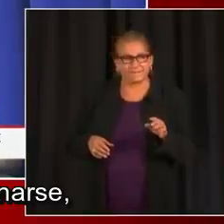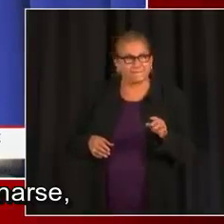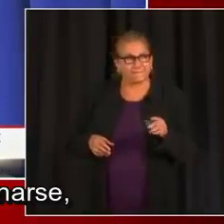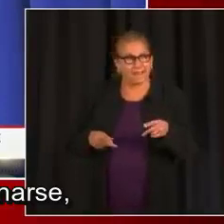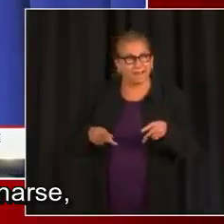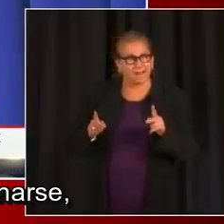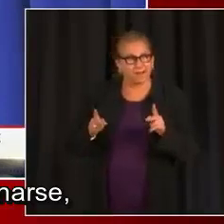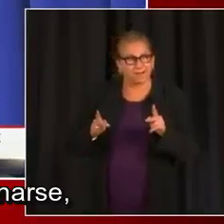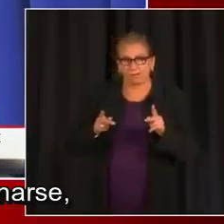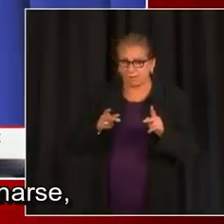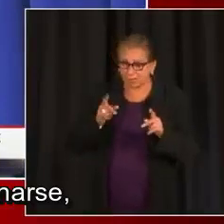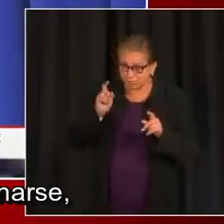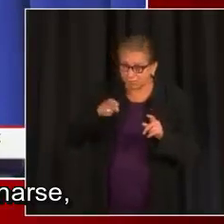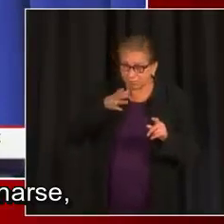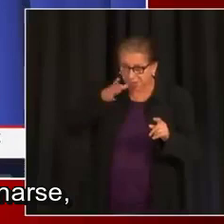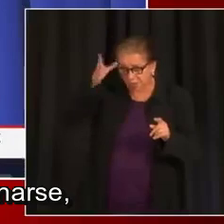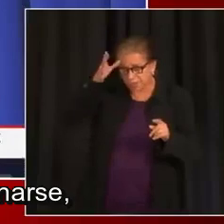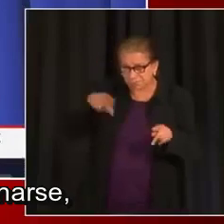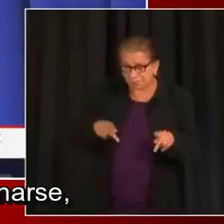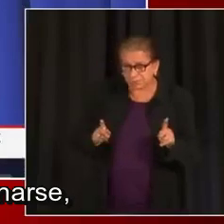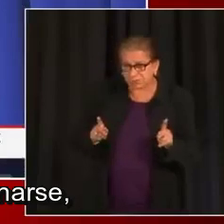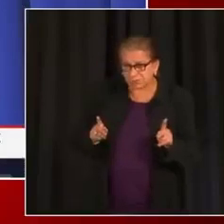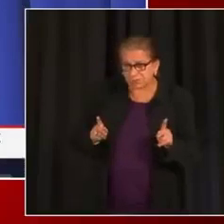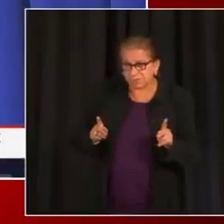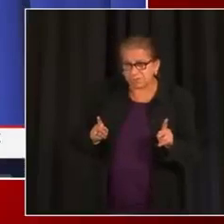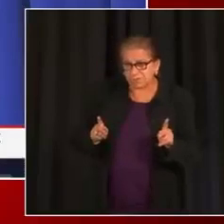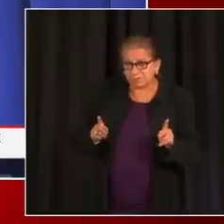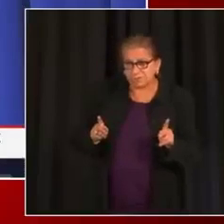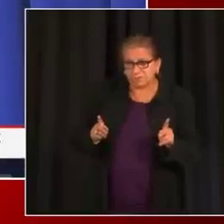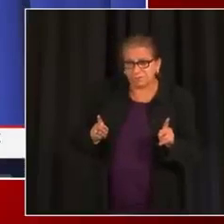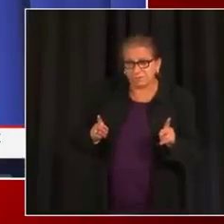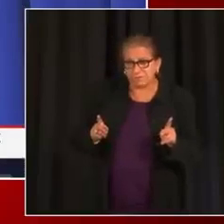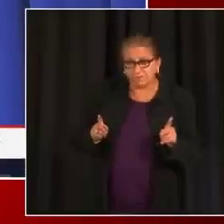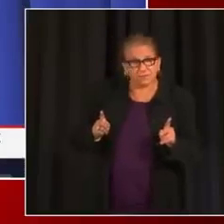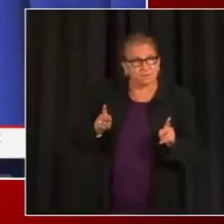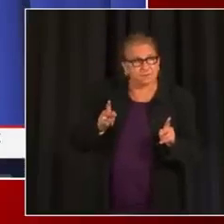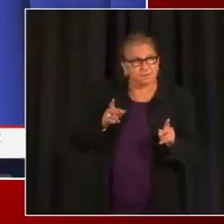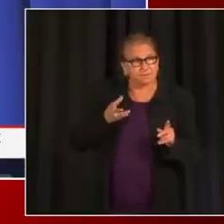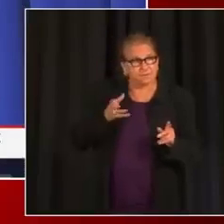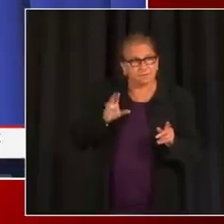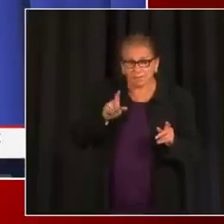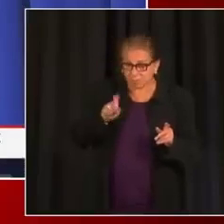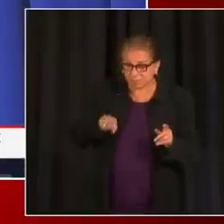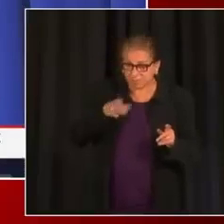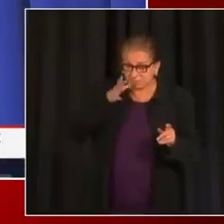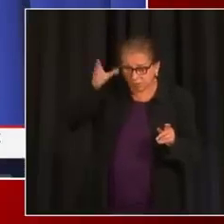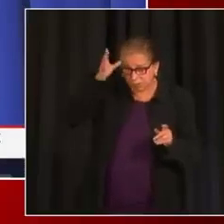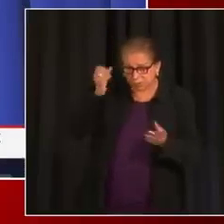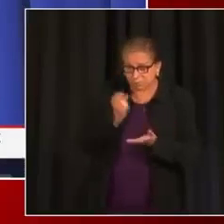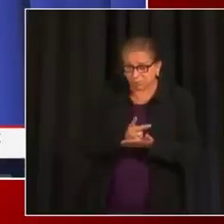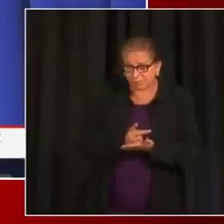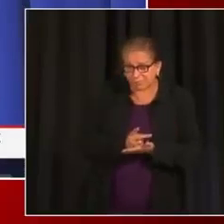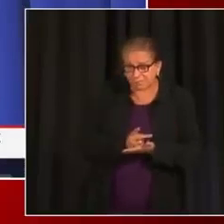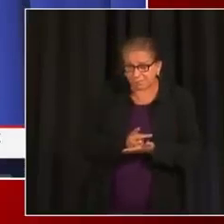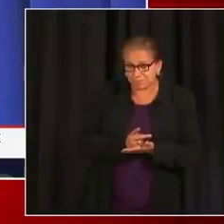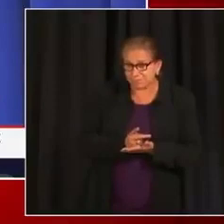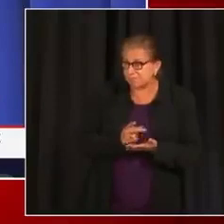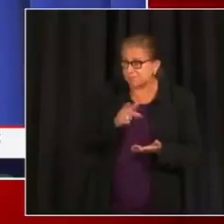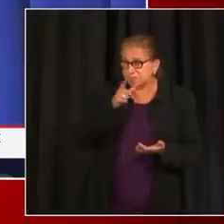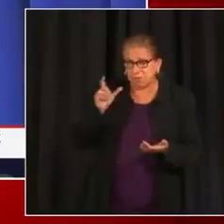den su consentimiento para recibir una vacuna, porque la ley no habla sobre las vacunaciones.